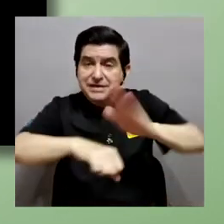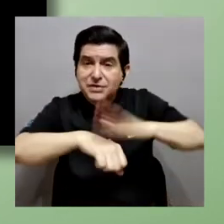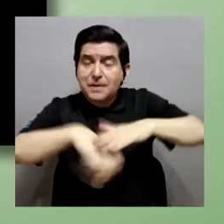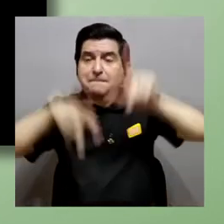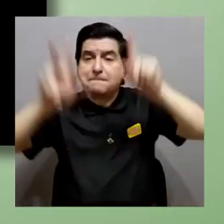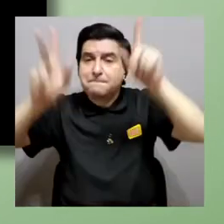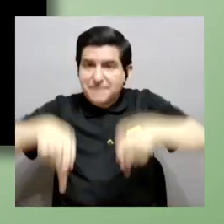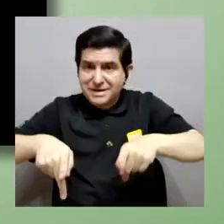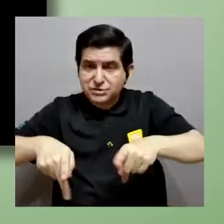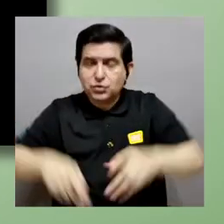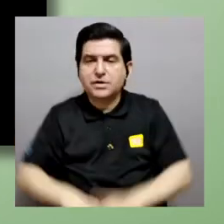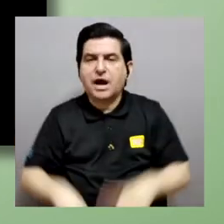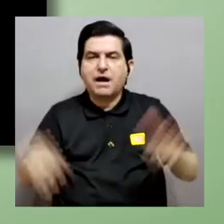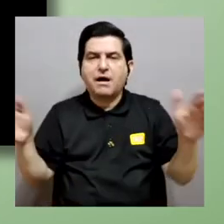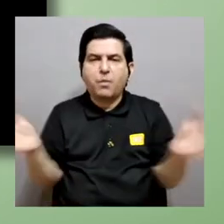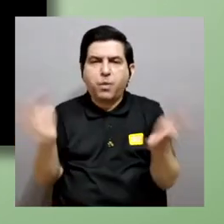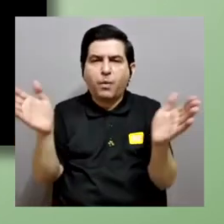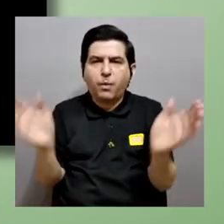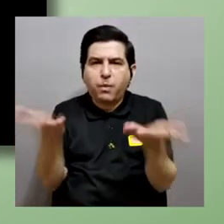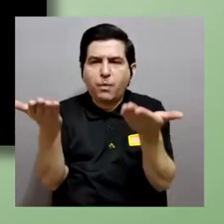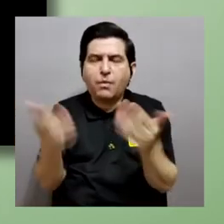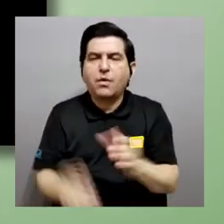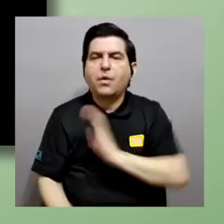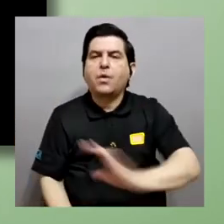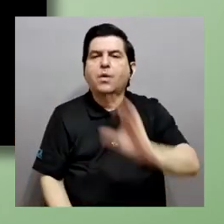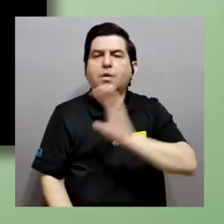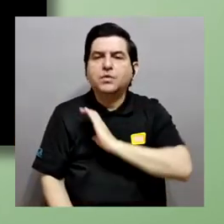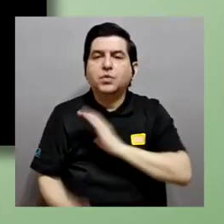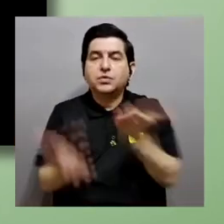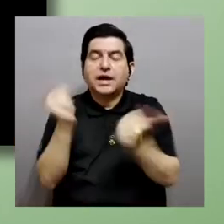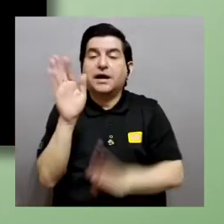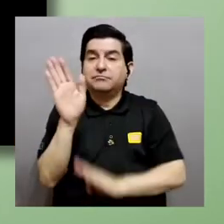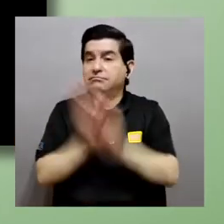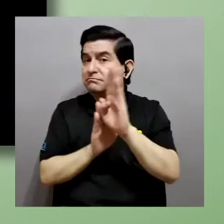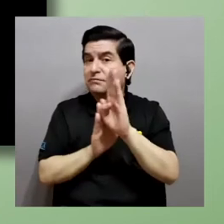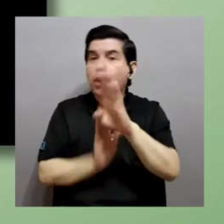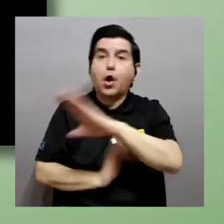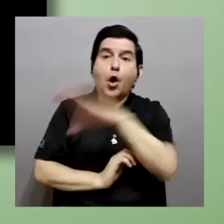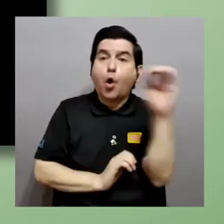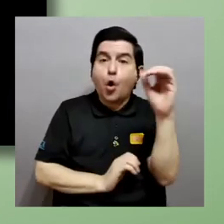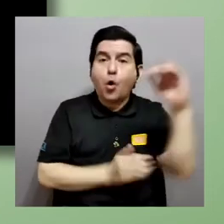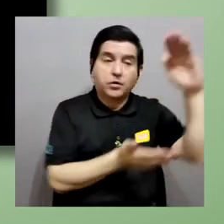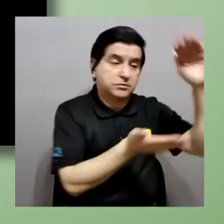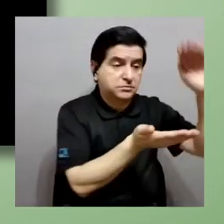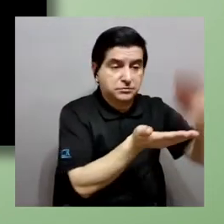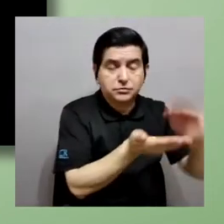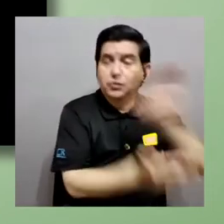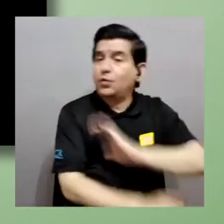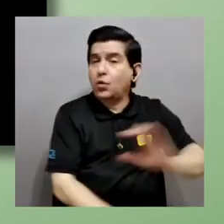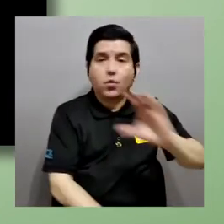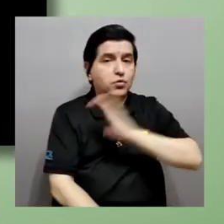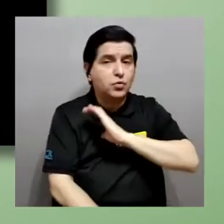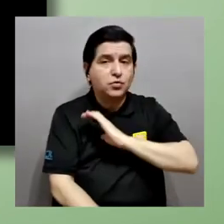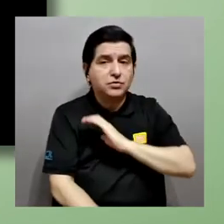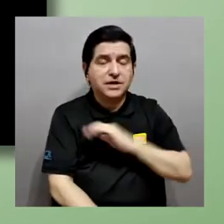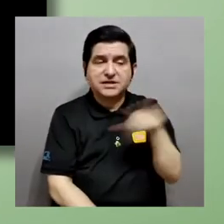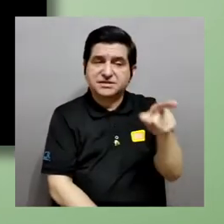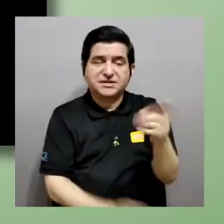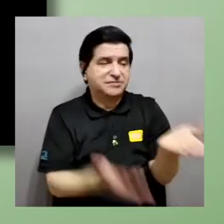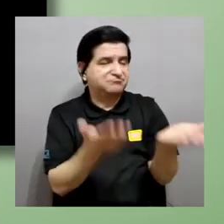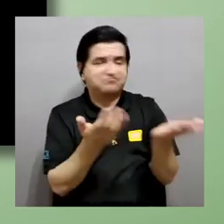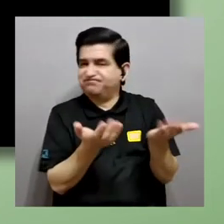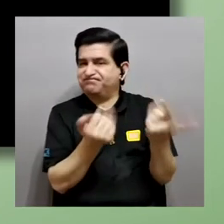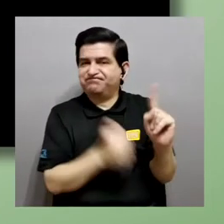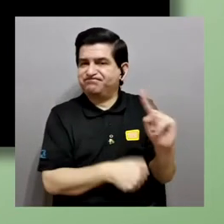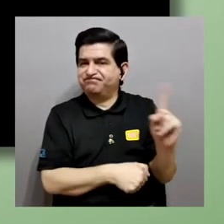le permiten a las personas estimular esos comportamientos que quieren desarrollar o mitigar comportamientos que quieren